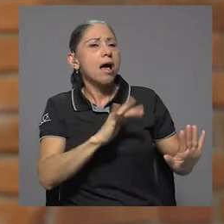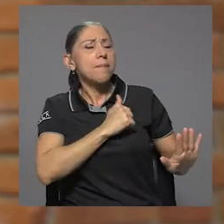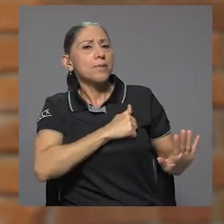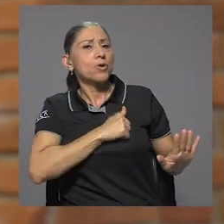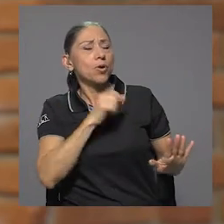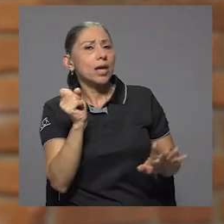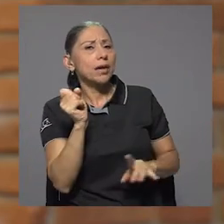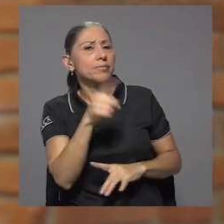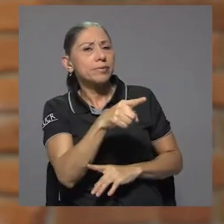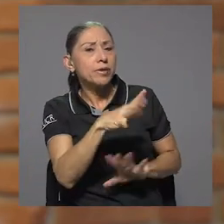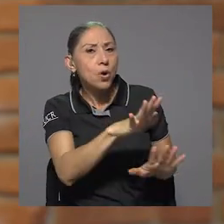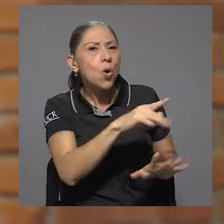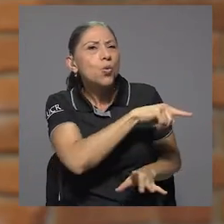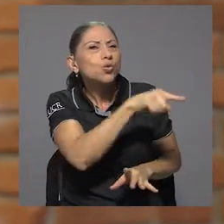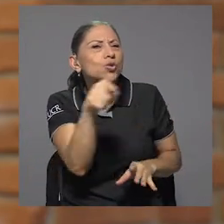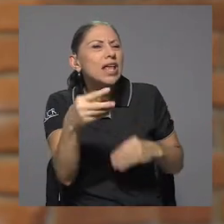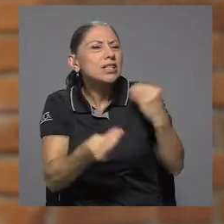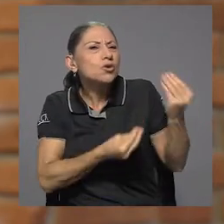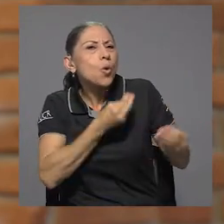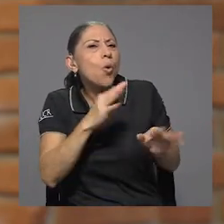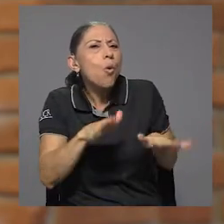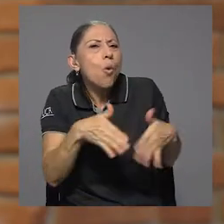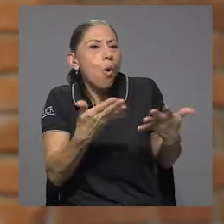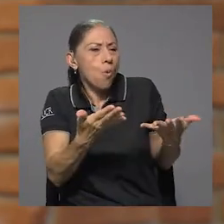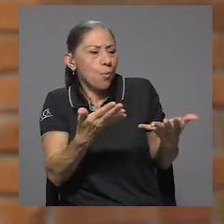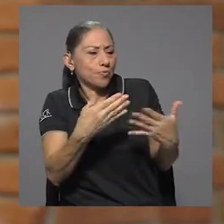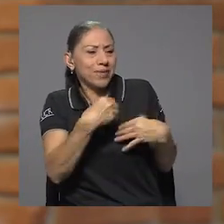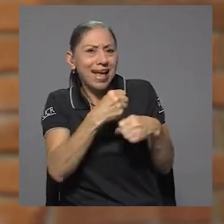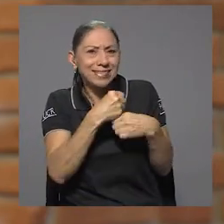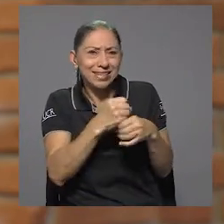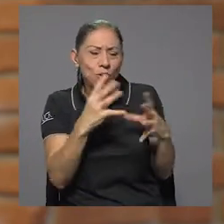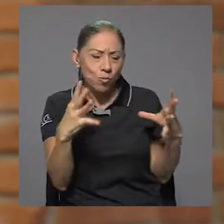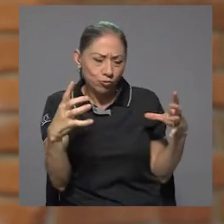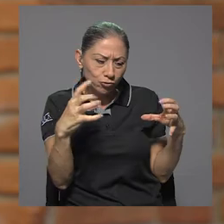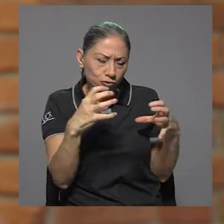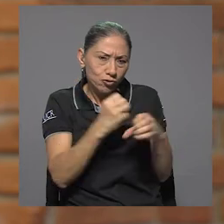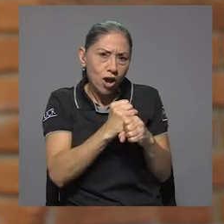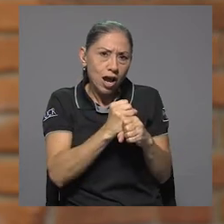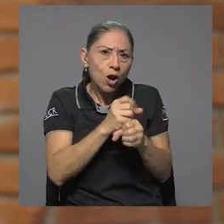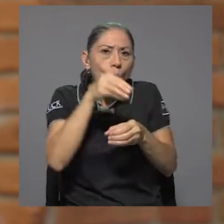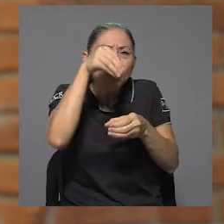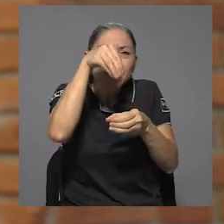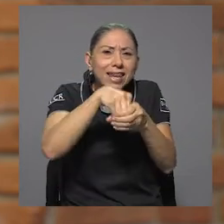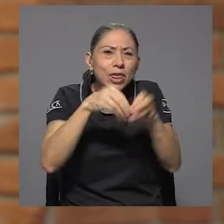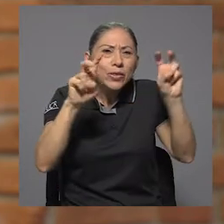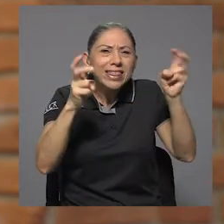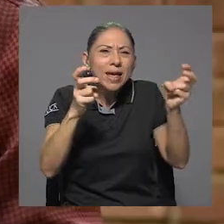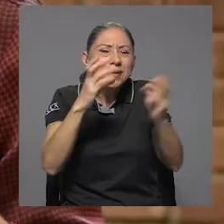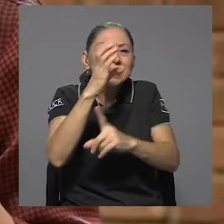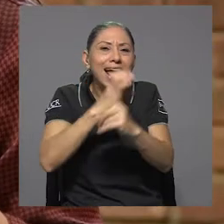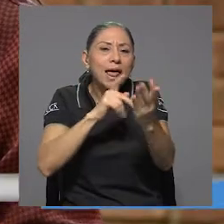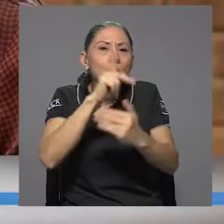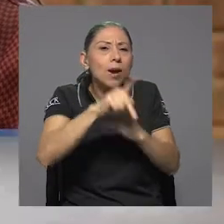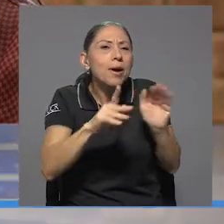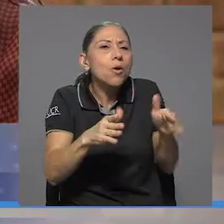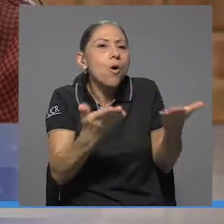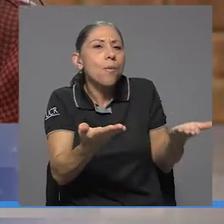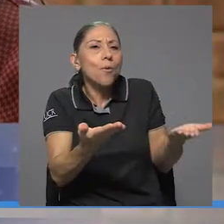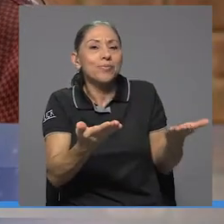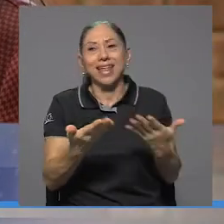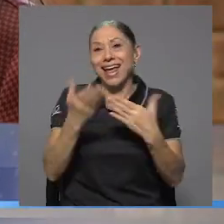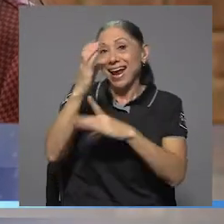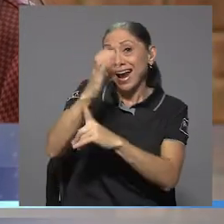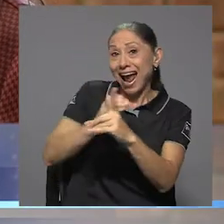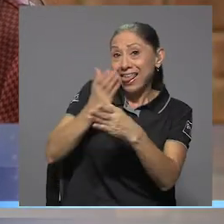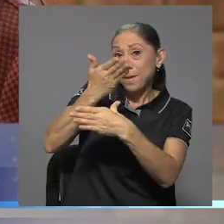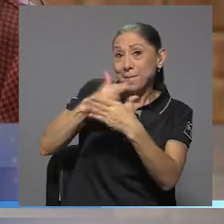logran armar ustedes? ¿Con qué insumos de información logran armar el contenido de cada programa? Claro, como cada sección tiene su particularidad,